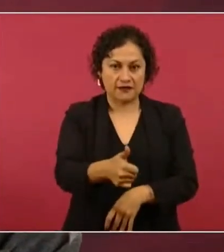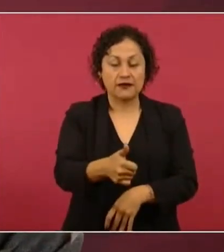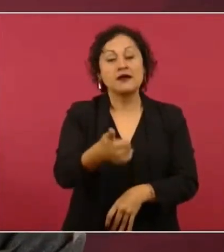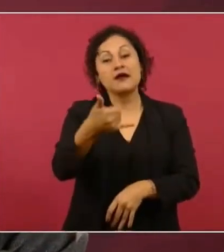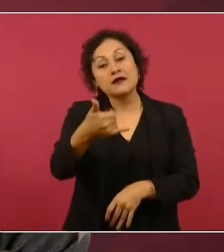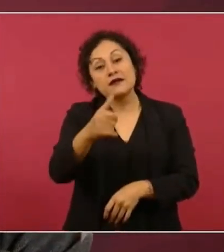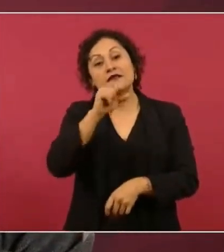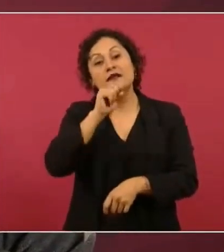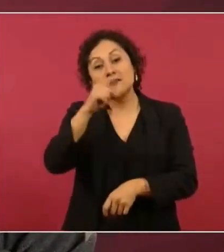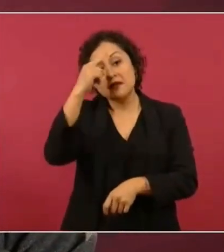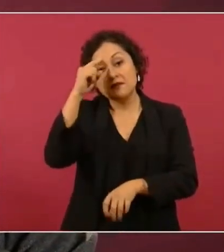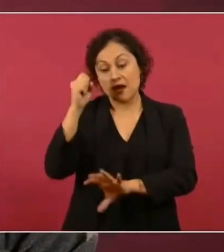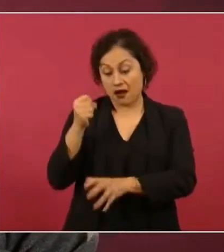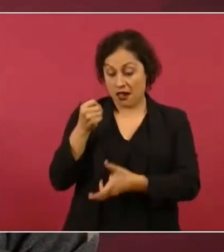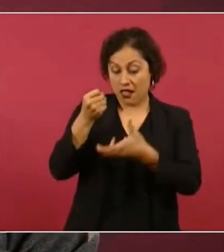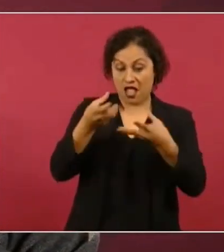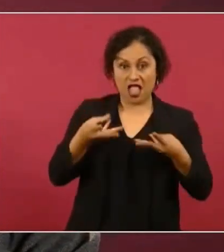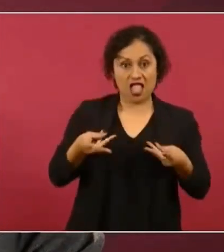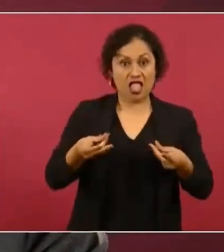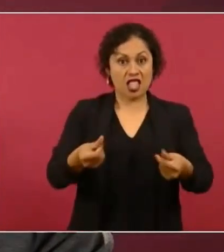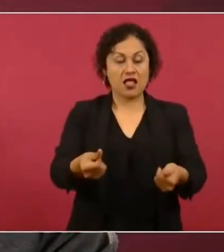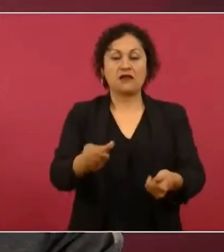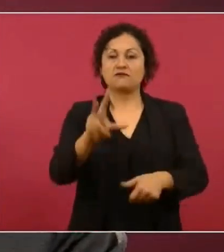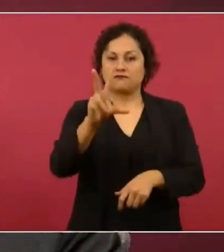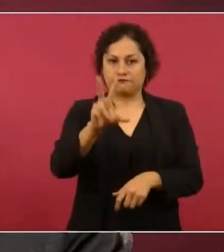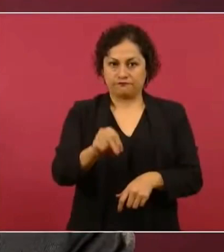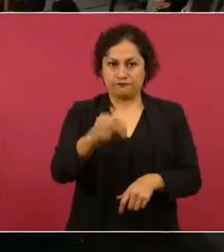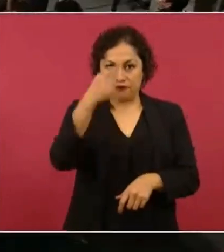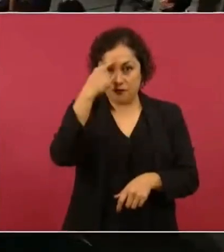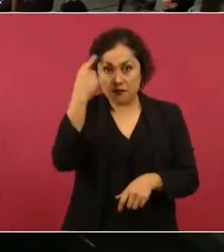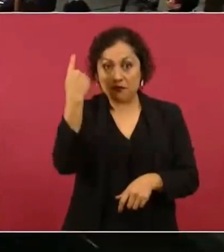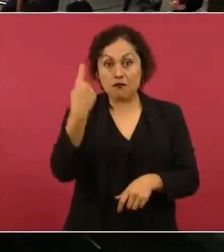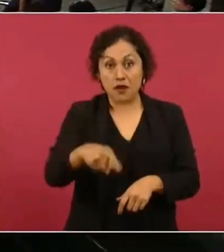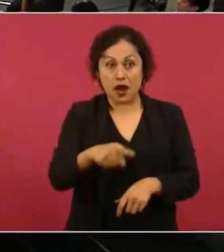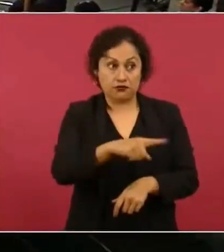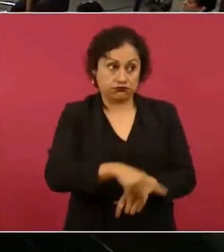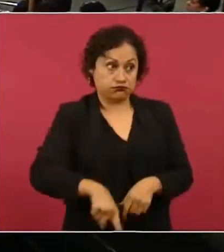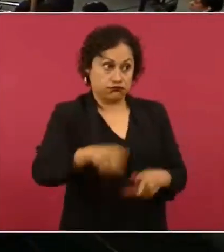que no le cuesten tanto al pueblo,